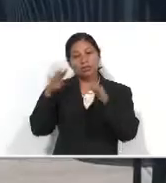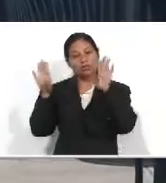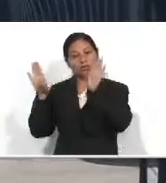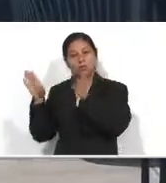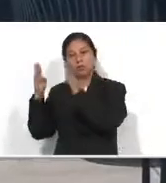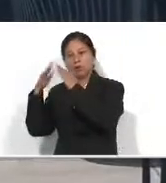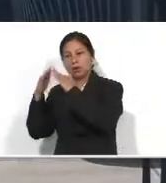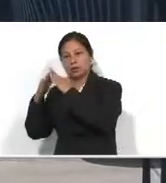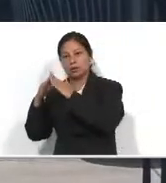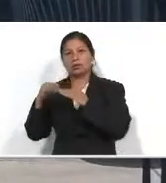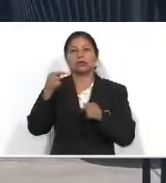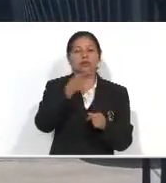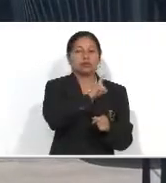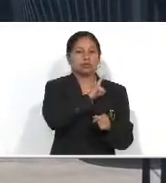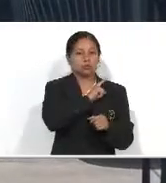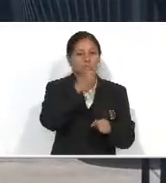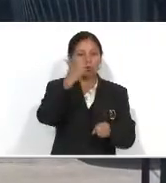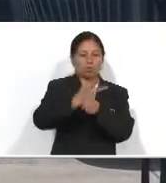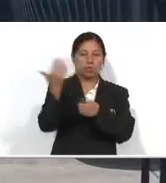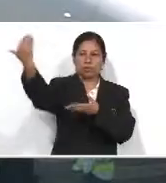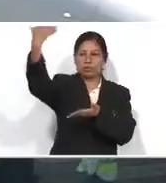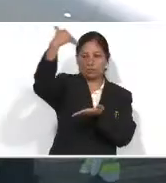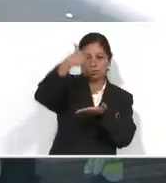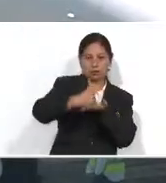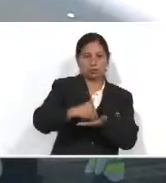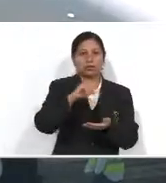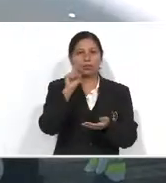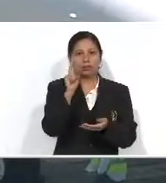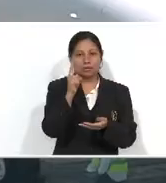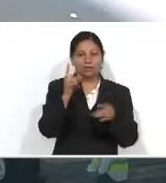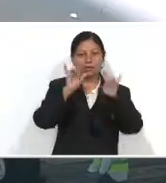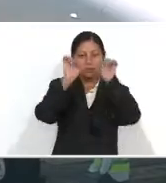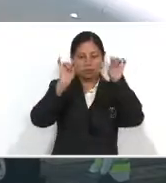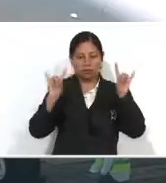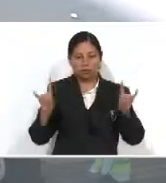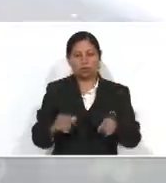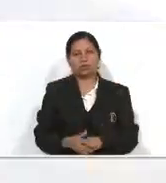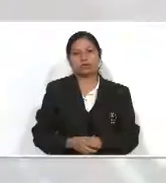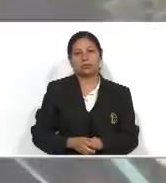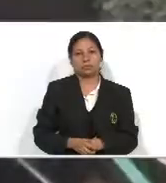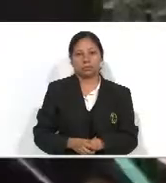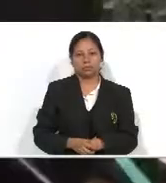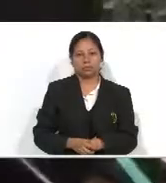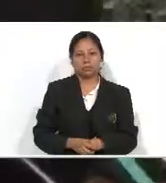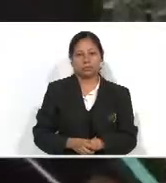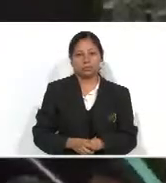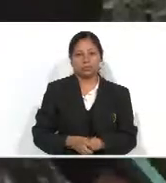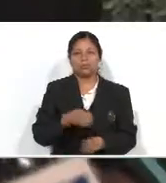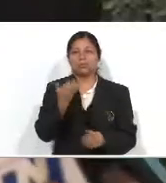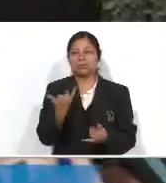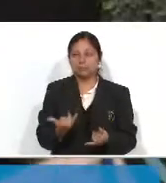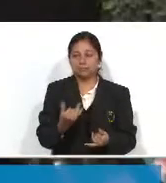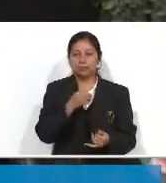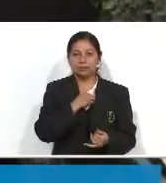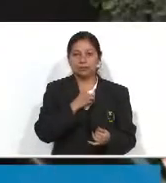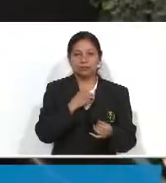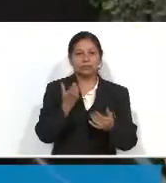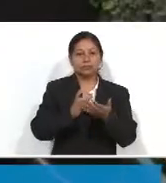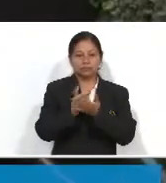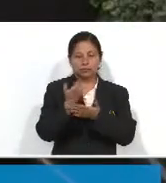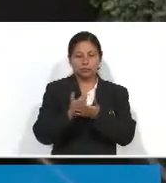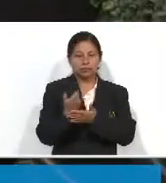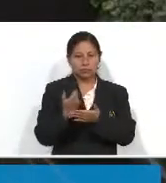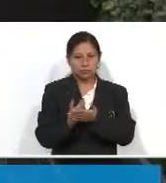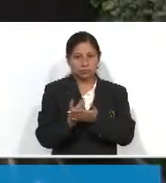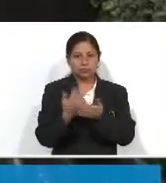Los primeros vuelos que tocarían suelo guatemalteco vendrían principalmente de los Estados Unidos. Pues creemos que ya toda la economía en este